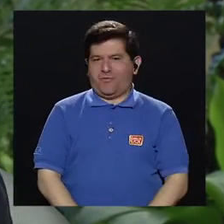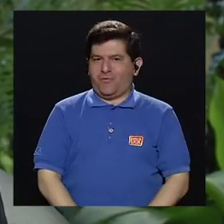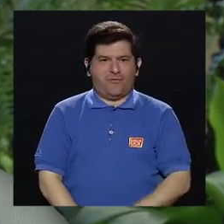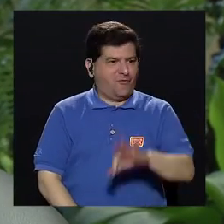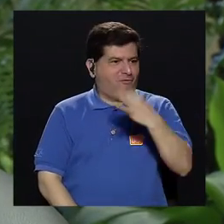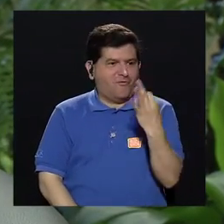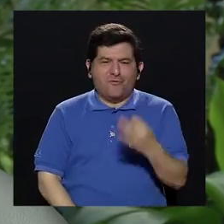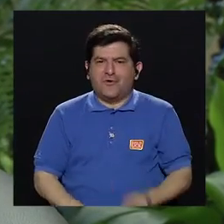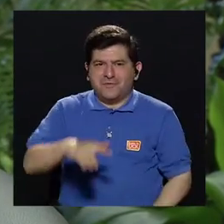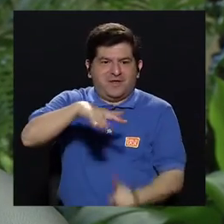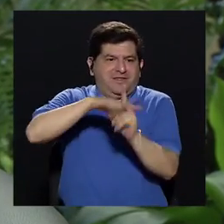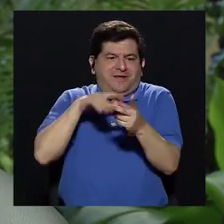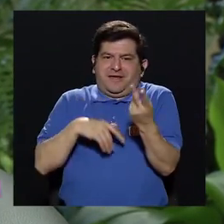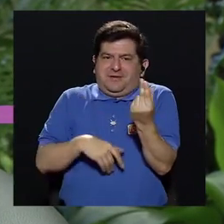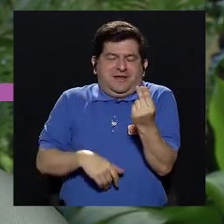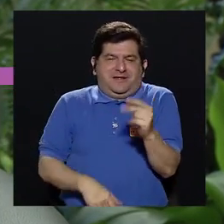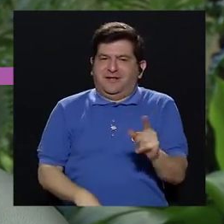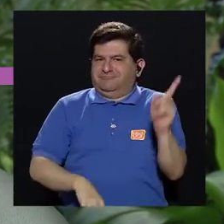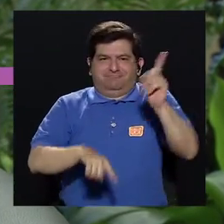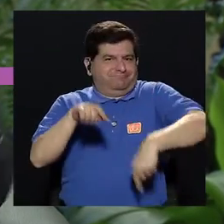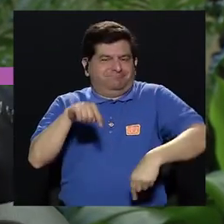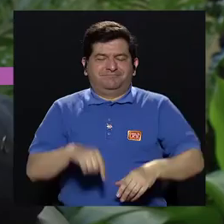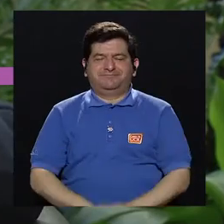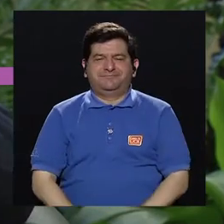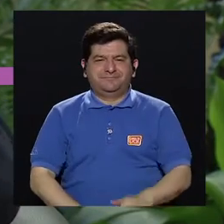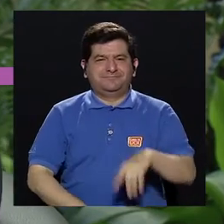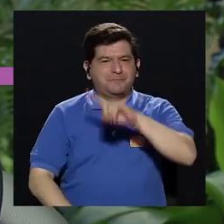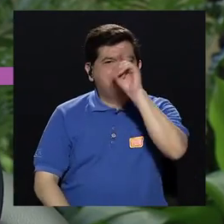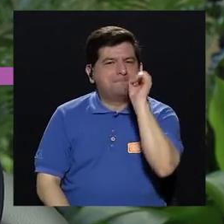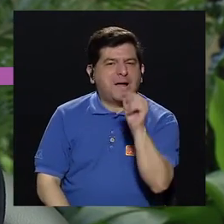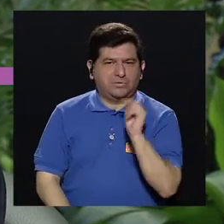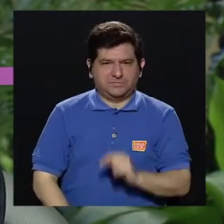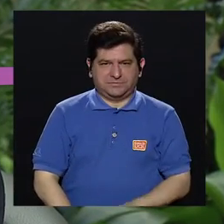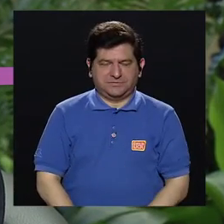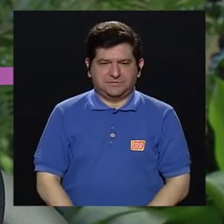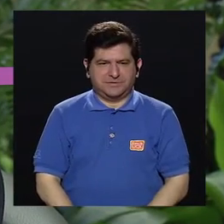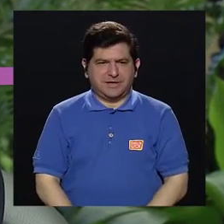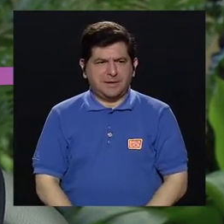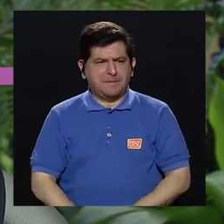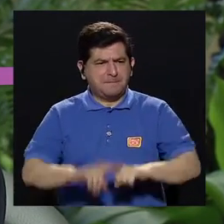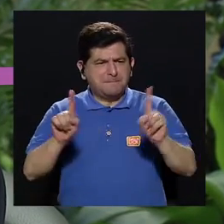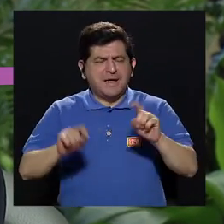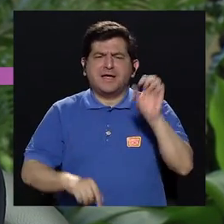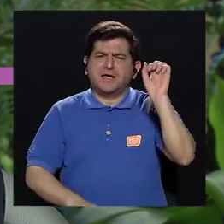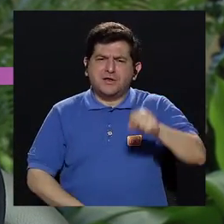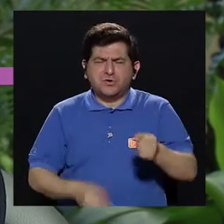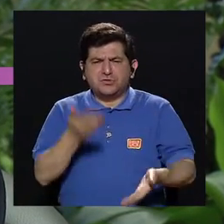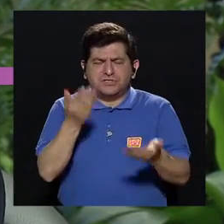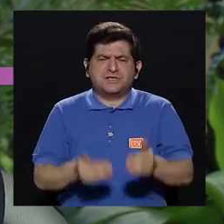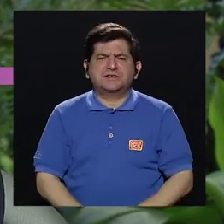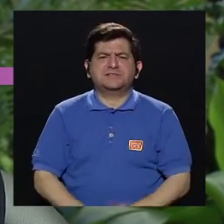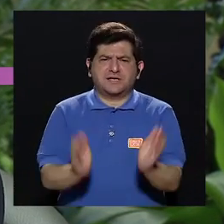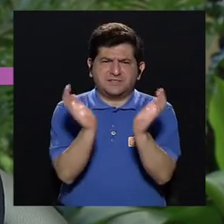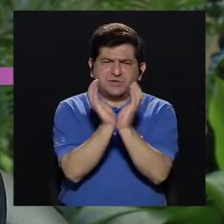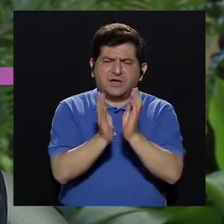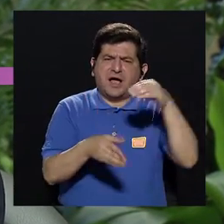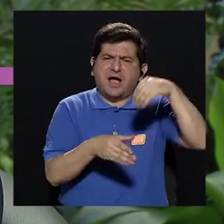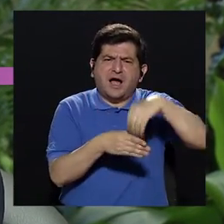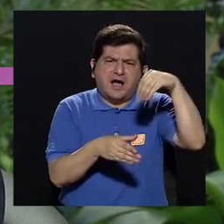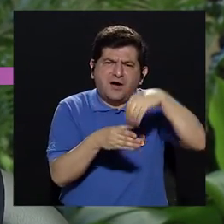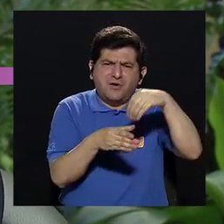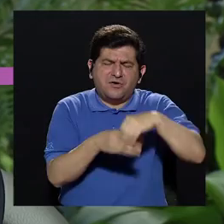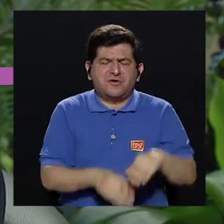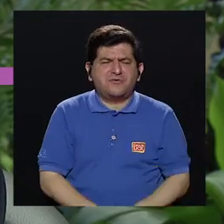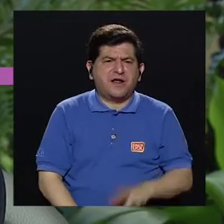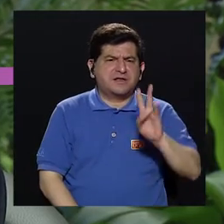manera mágica de hacer aparecer la plata, entonces, la pregunta es, ¿por qué si alcanzaba con la caja ahorrando, qué